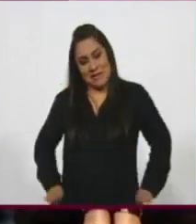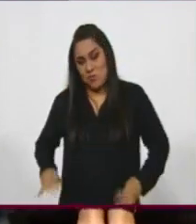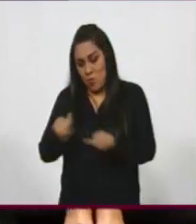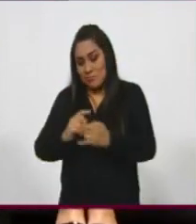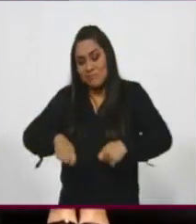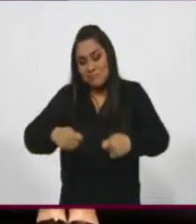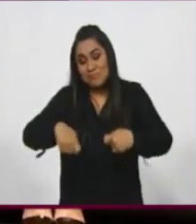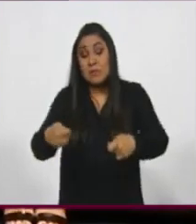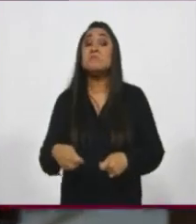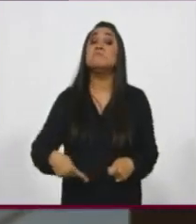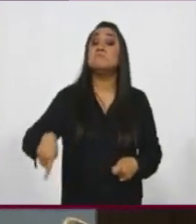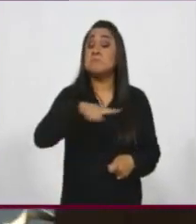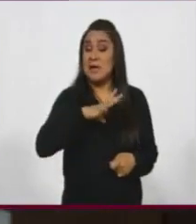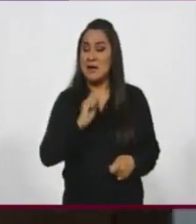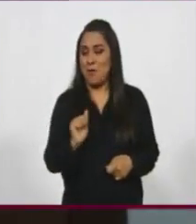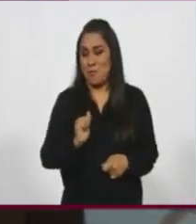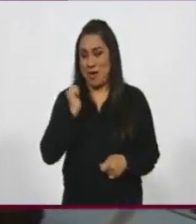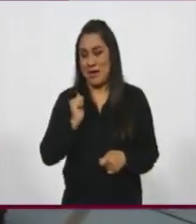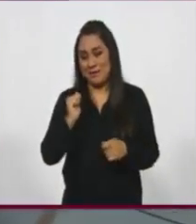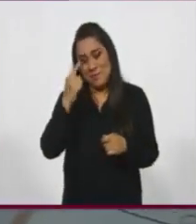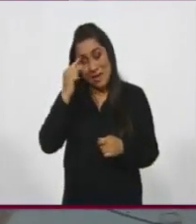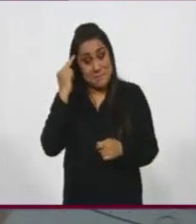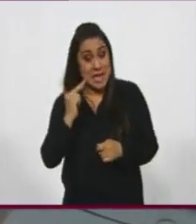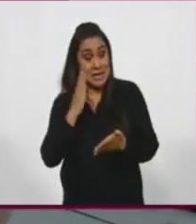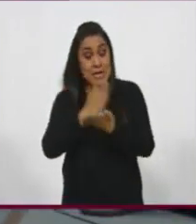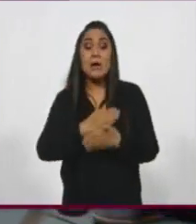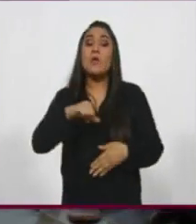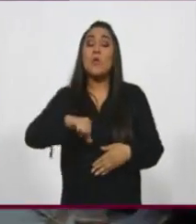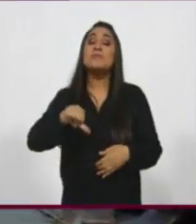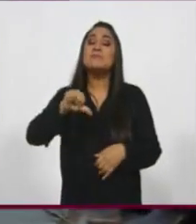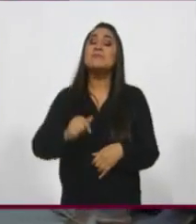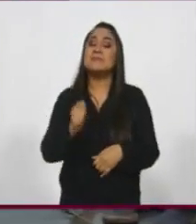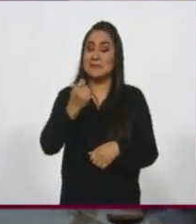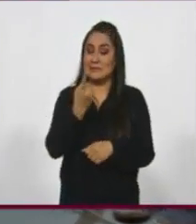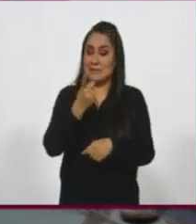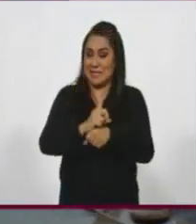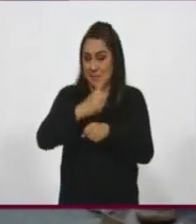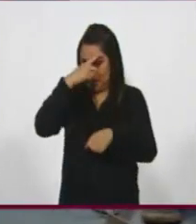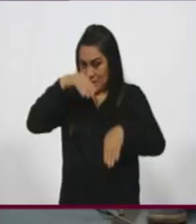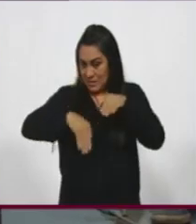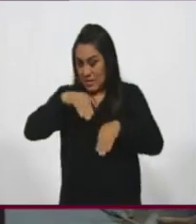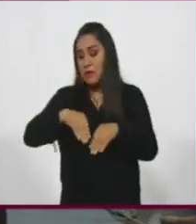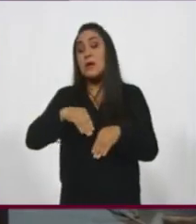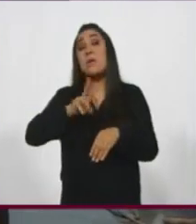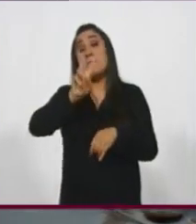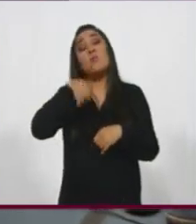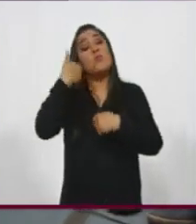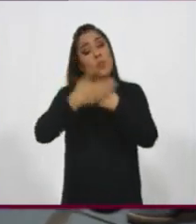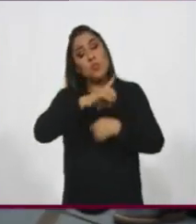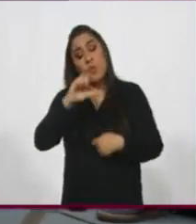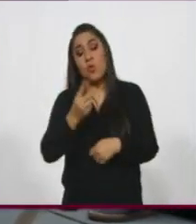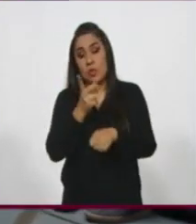Bien, quien tenga oportunidad de programar su viaje, pues hoy es la primera función, pero habrá otras dos más para viernes y